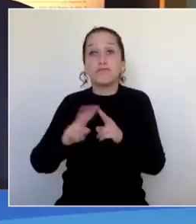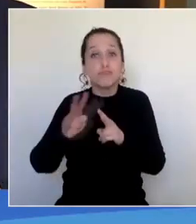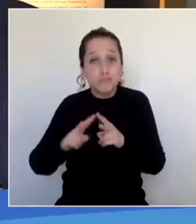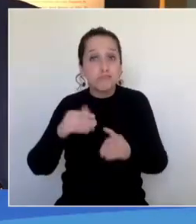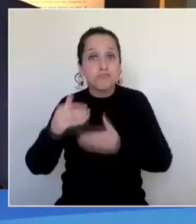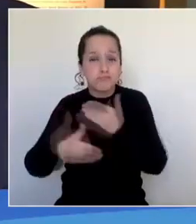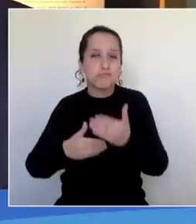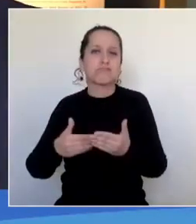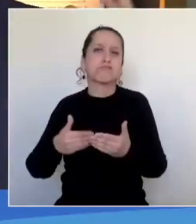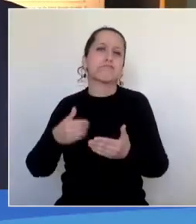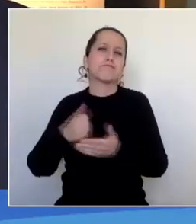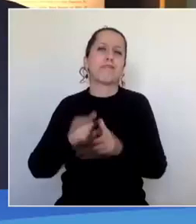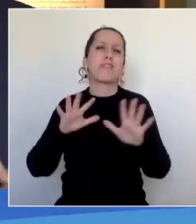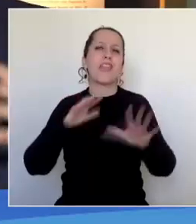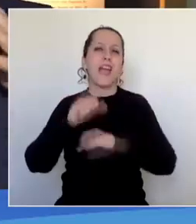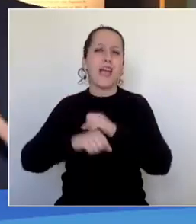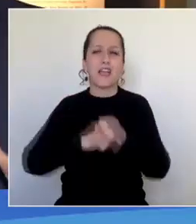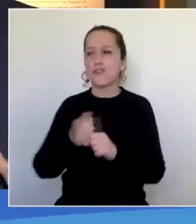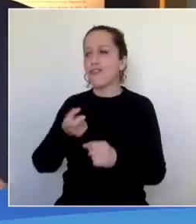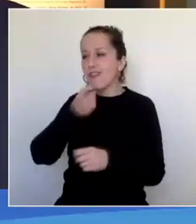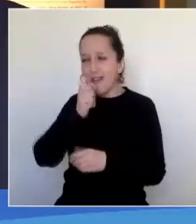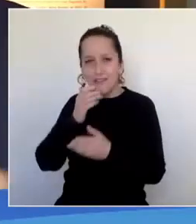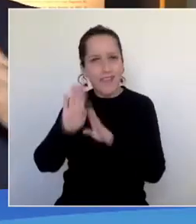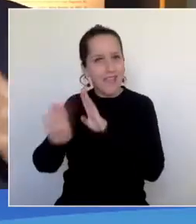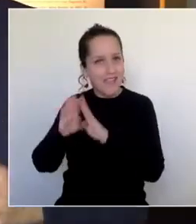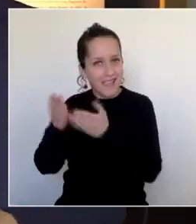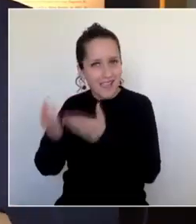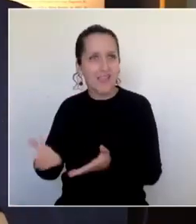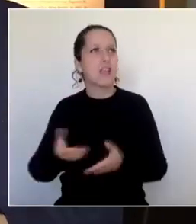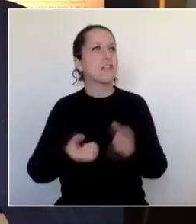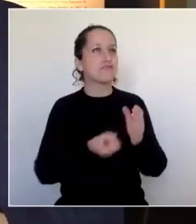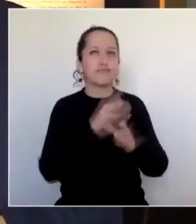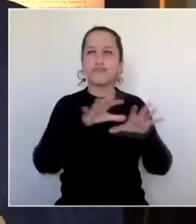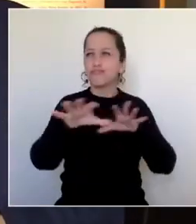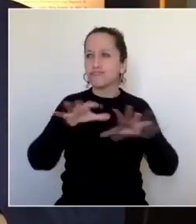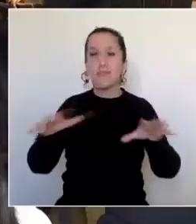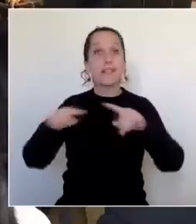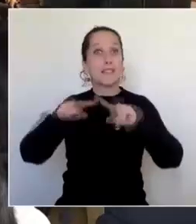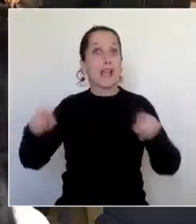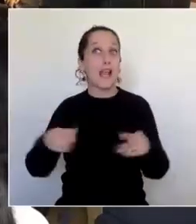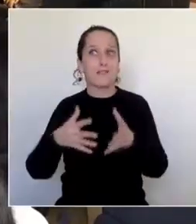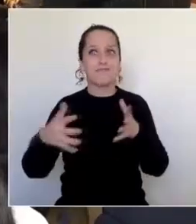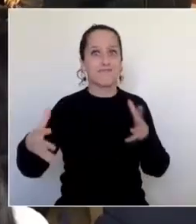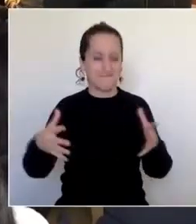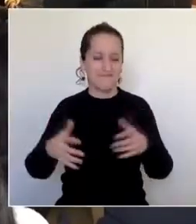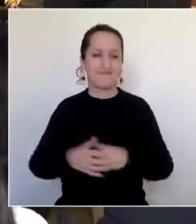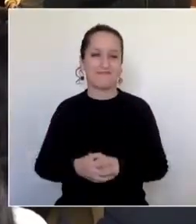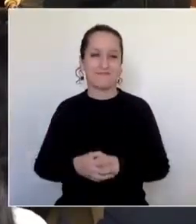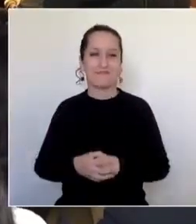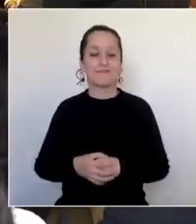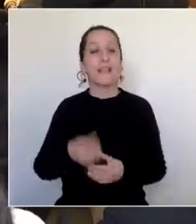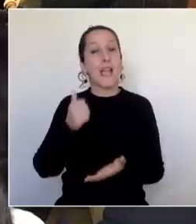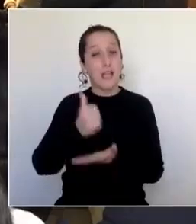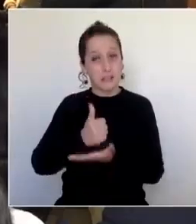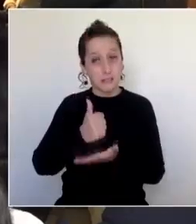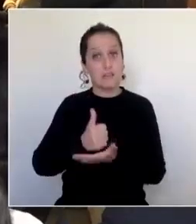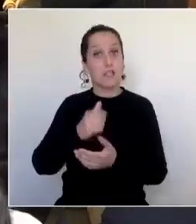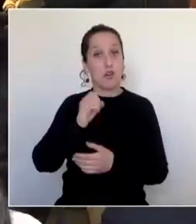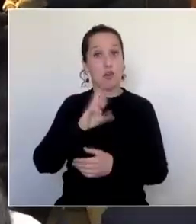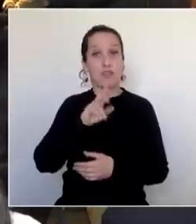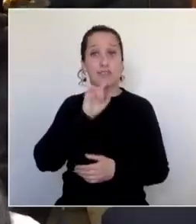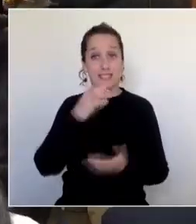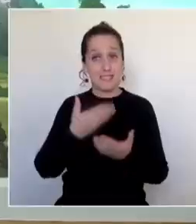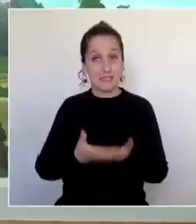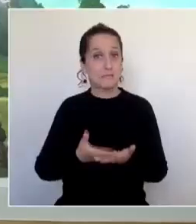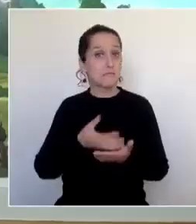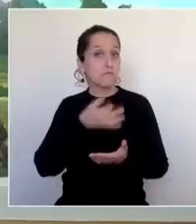programas de 10 años con el café, con las nuevas colecciones y sin duda con esta sala regional. El alcalde, Álvaro Ortiz, destacó el